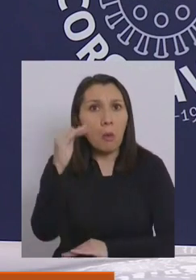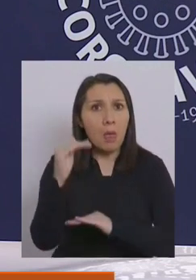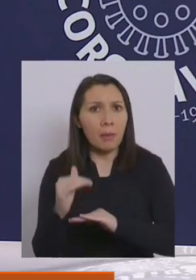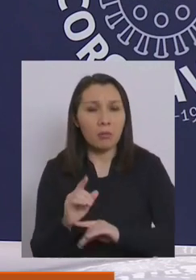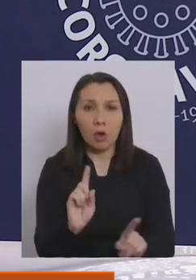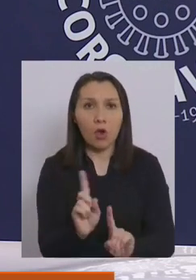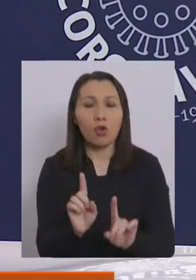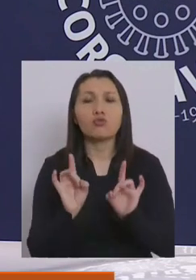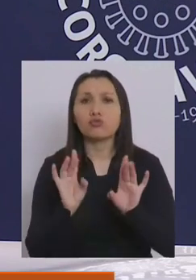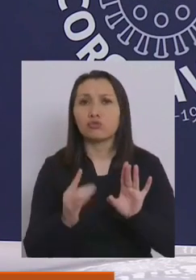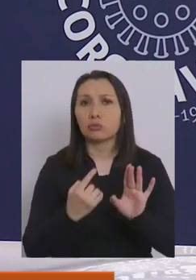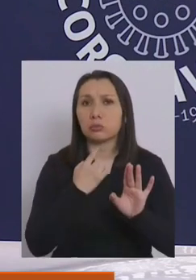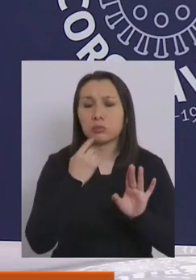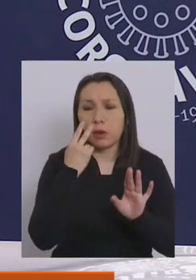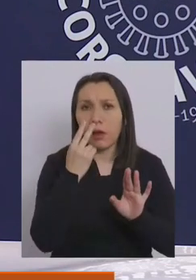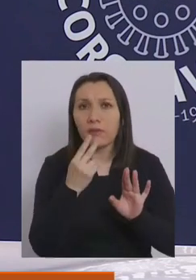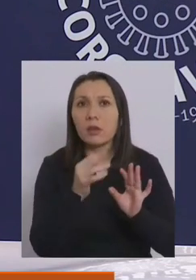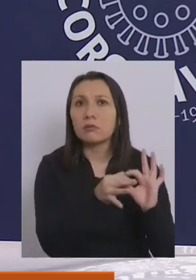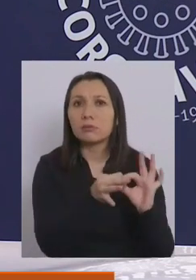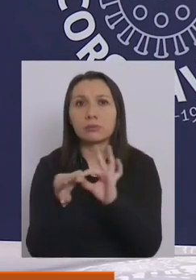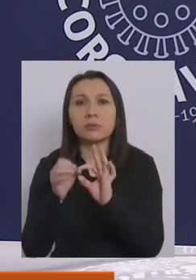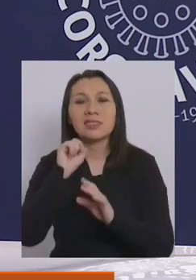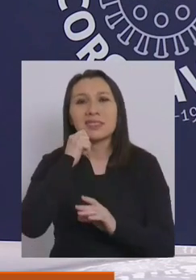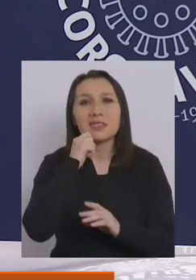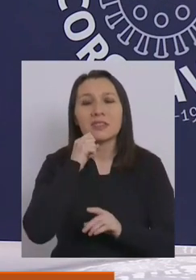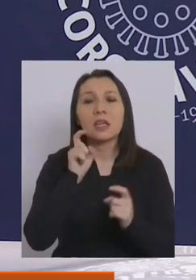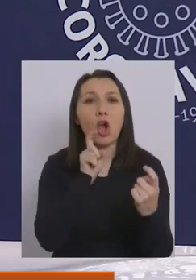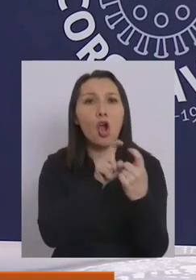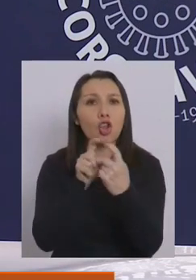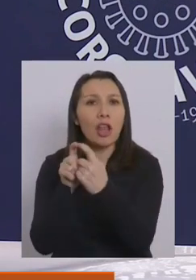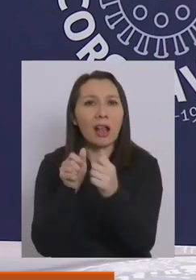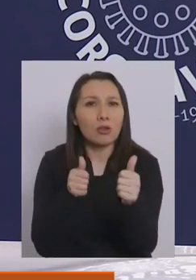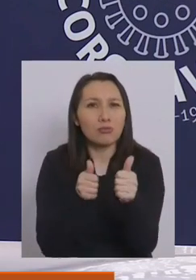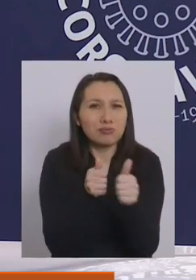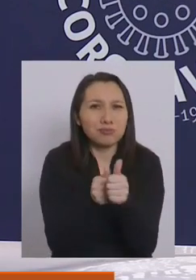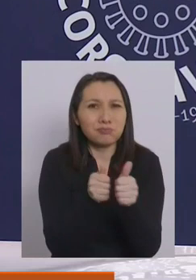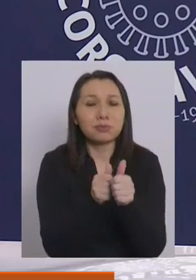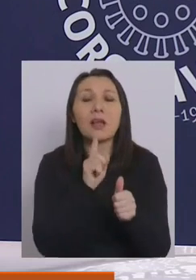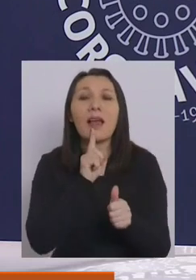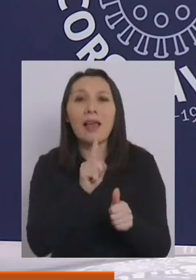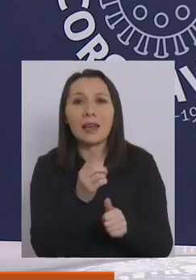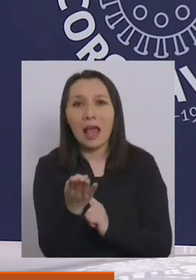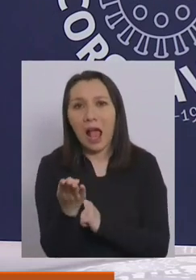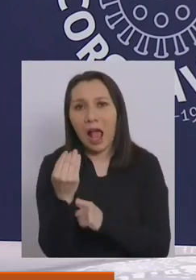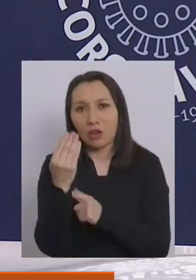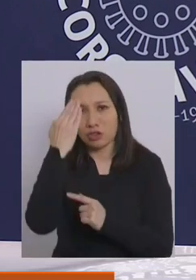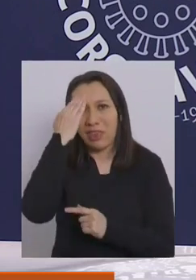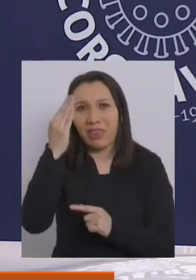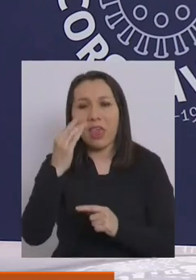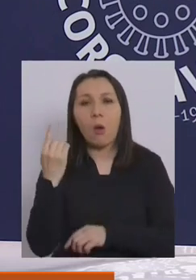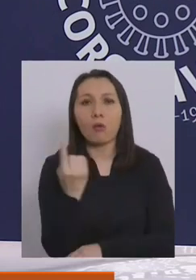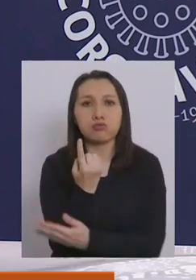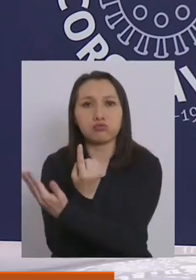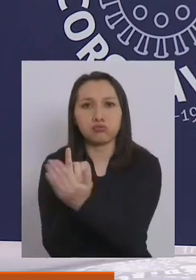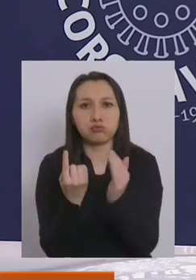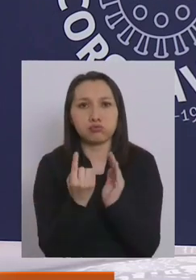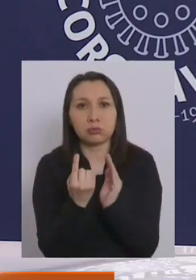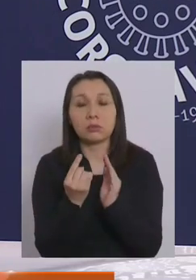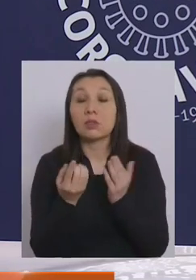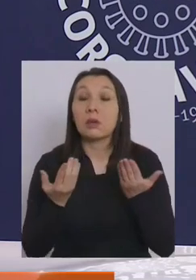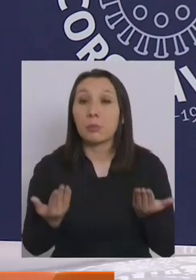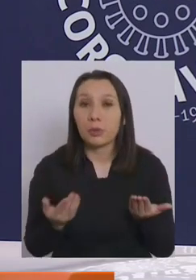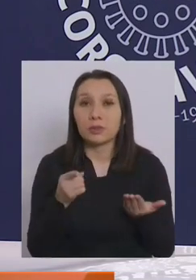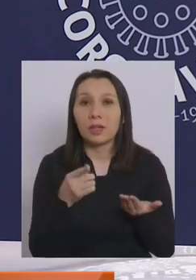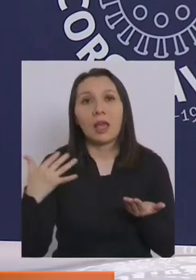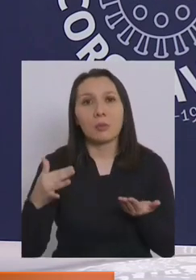también se ve afectado la definición de los contactos estrechos de 14 días de aislamiento. Y por lo tanto,